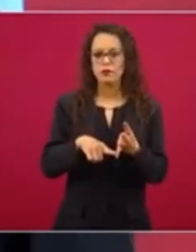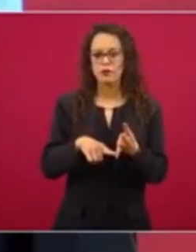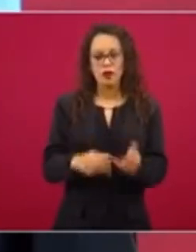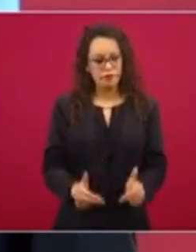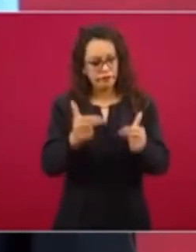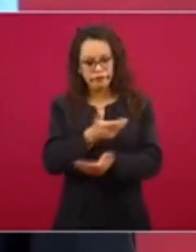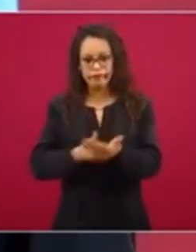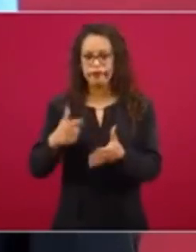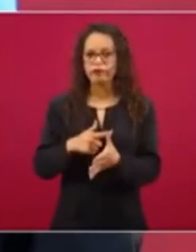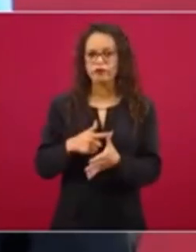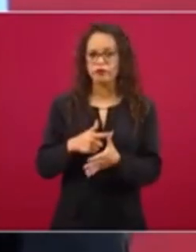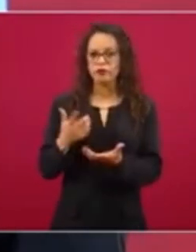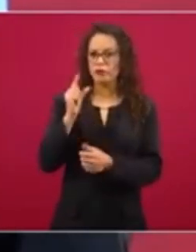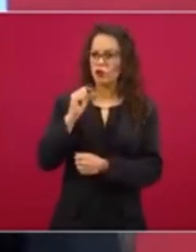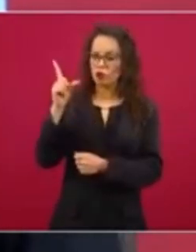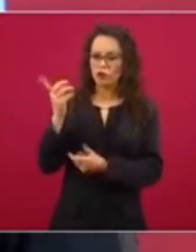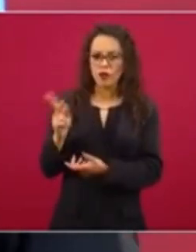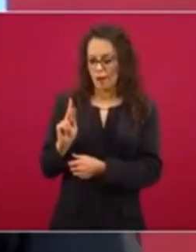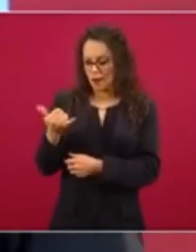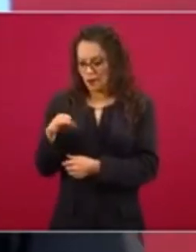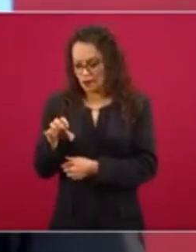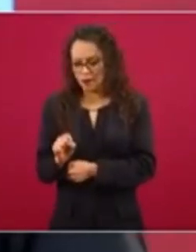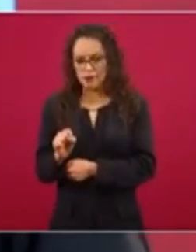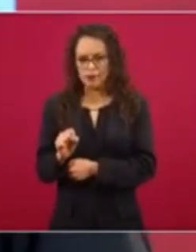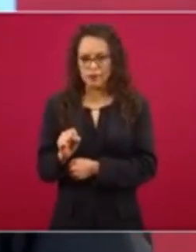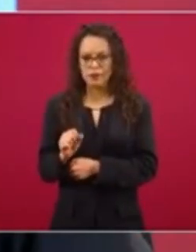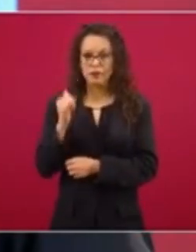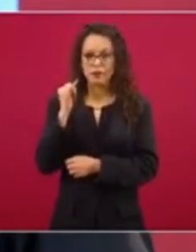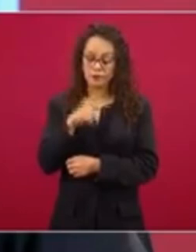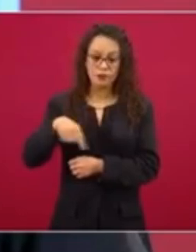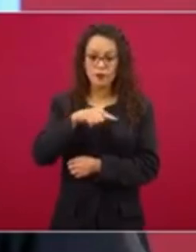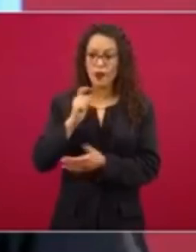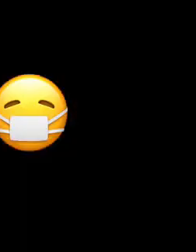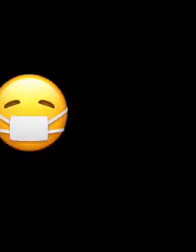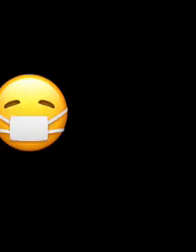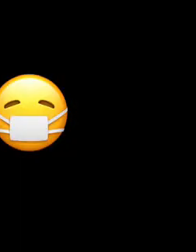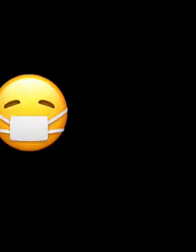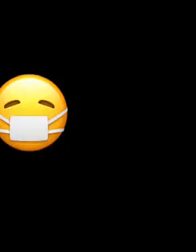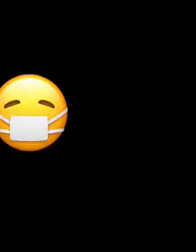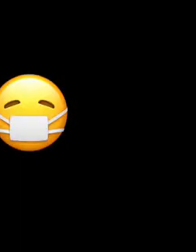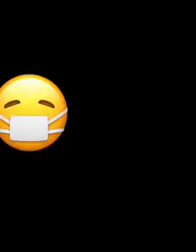profesionales, los pequeños, medianos empresarios y los de mero arriba no pagaban. ¡Gracias! ¡Gracias! ¡Gracias!